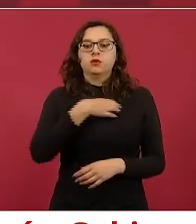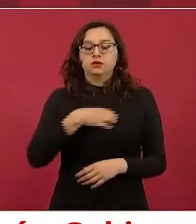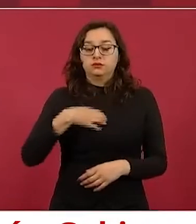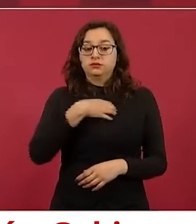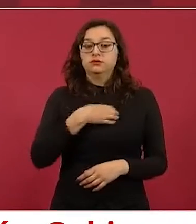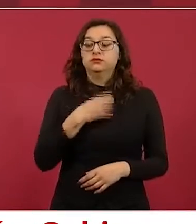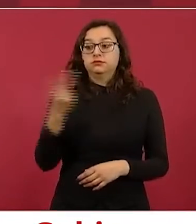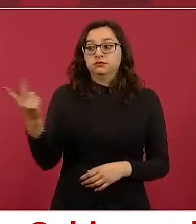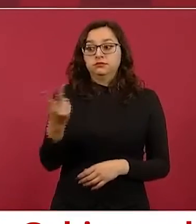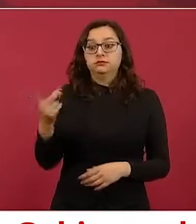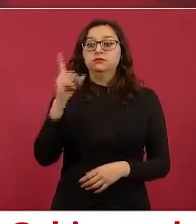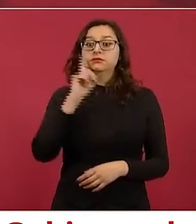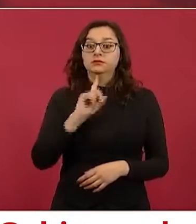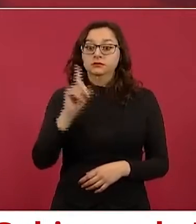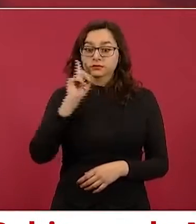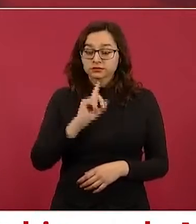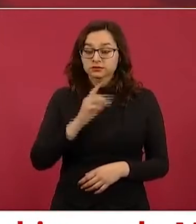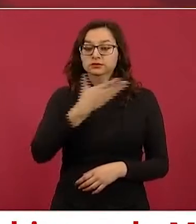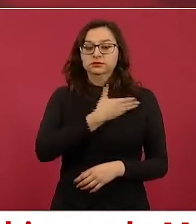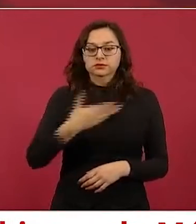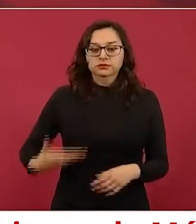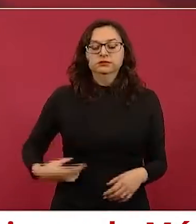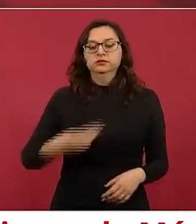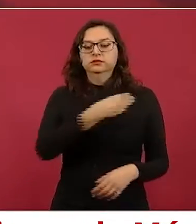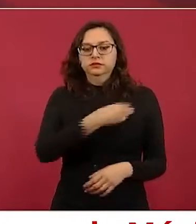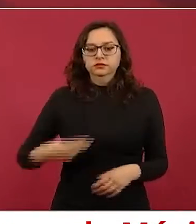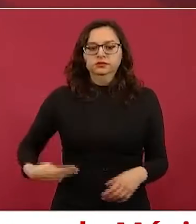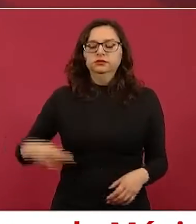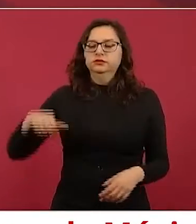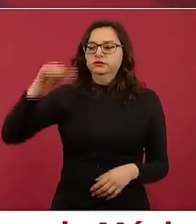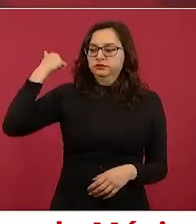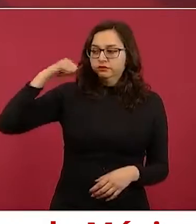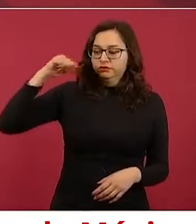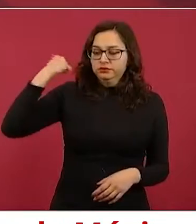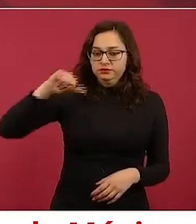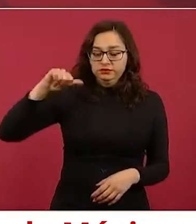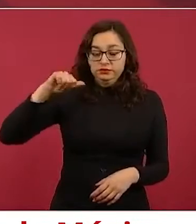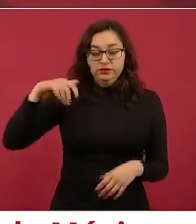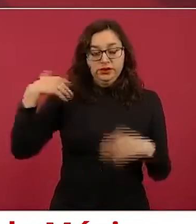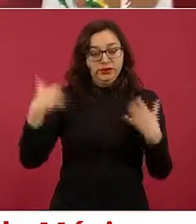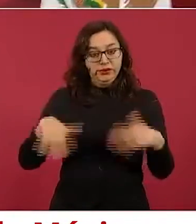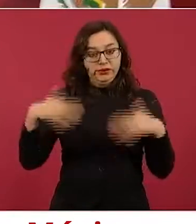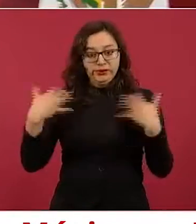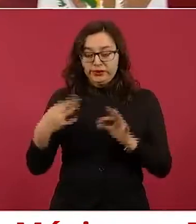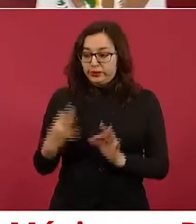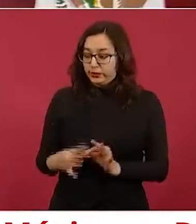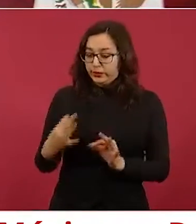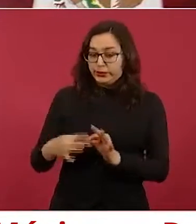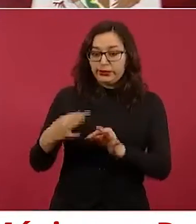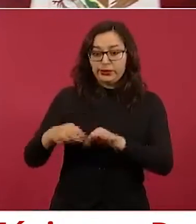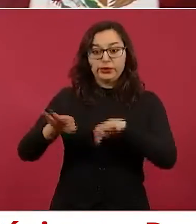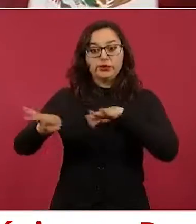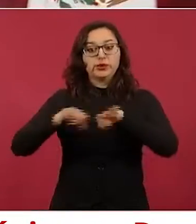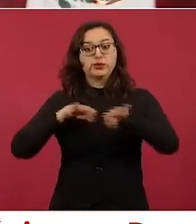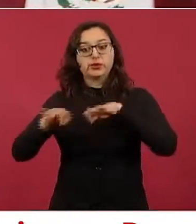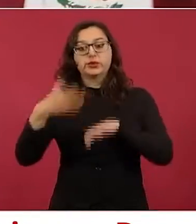compañeras, la presidenta municipal de Acapulco, que es